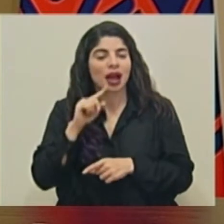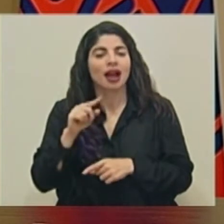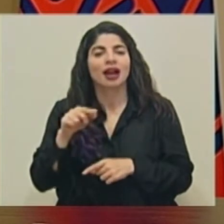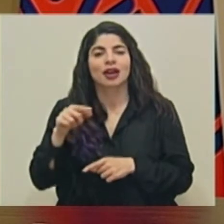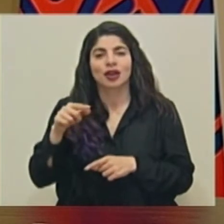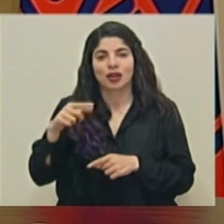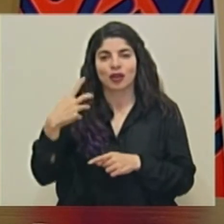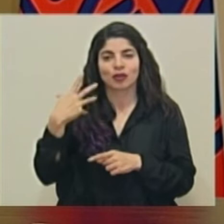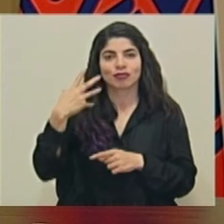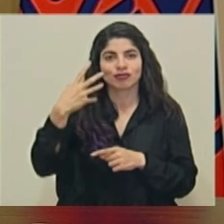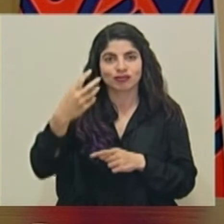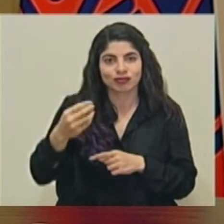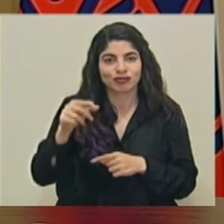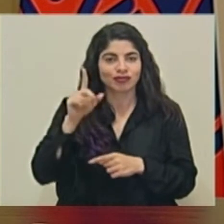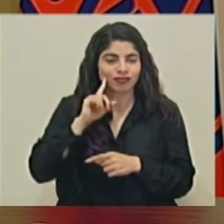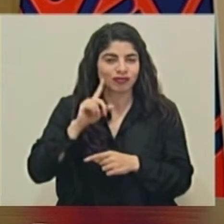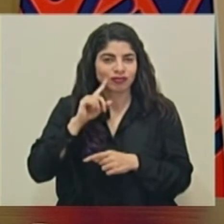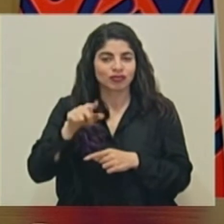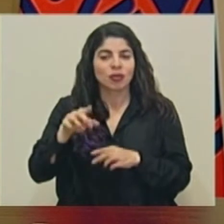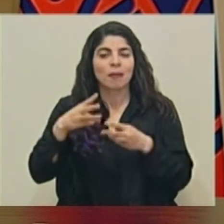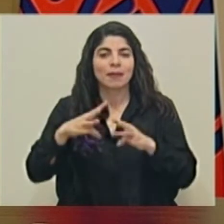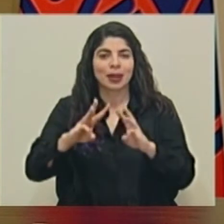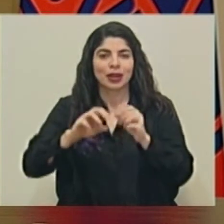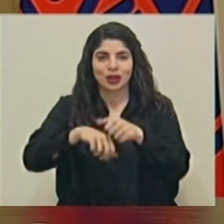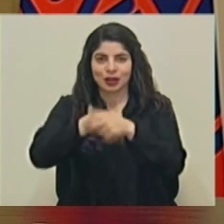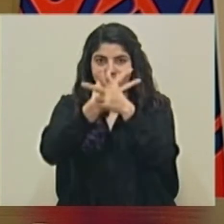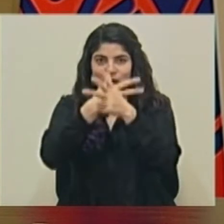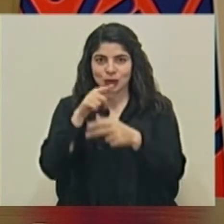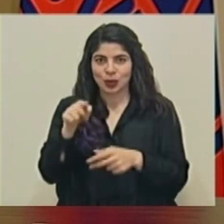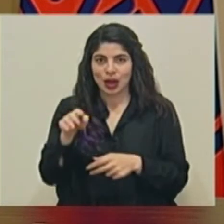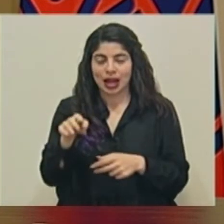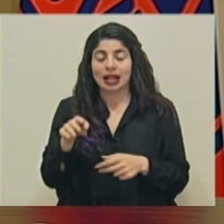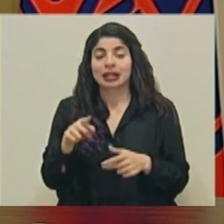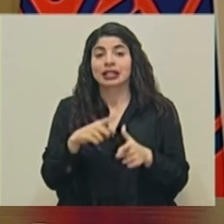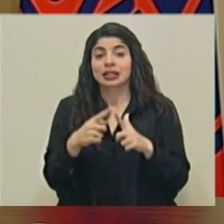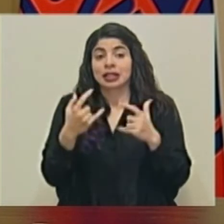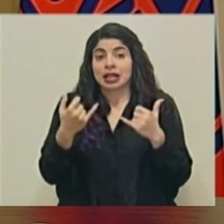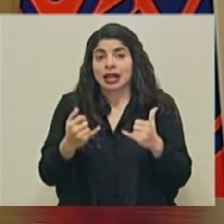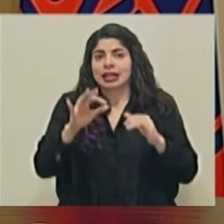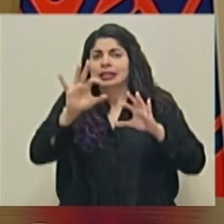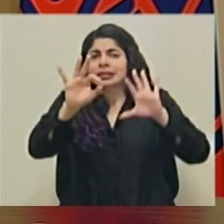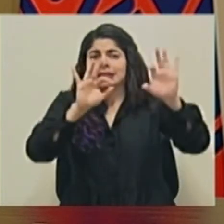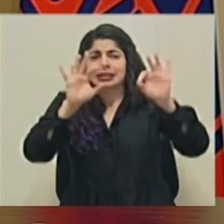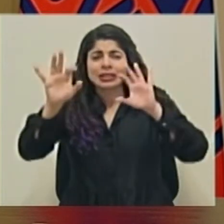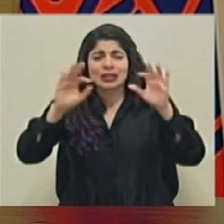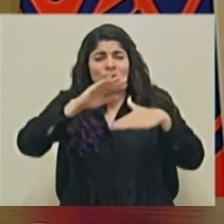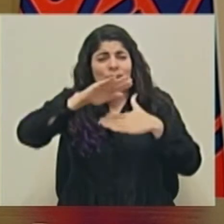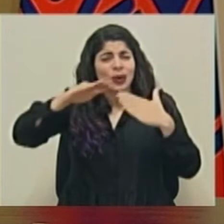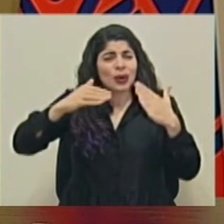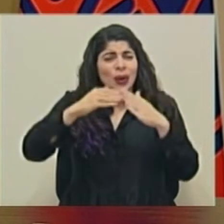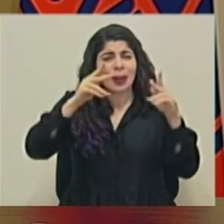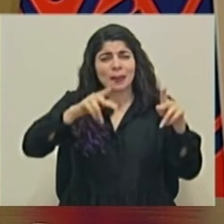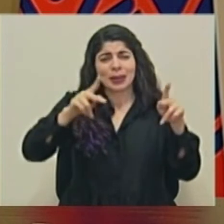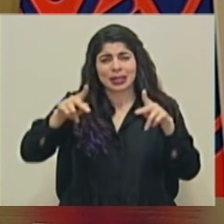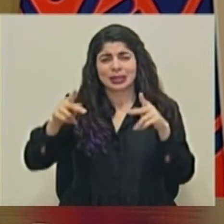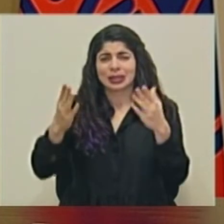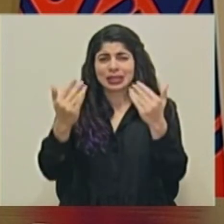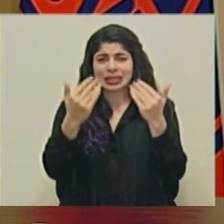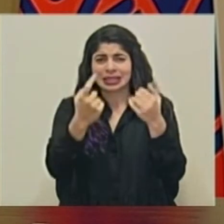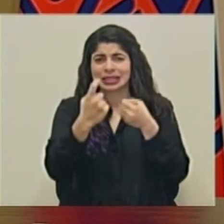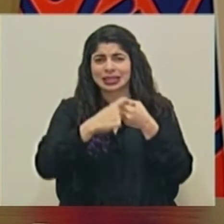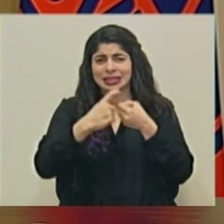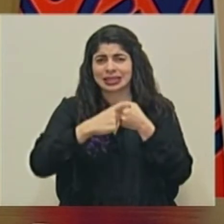caso bajo modalidad virtual y estamos invitando a todas las personas para que se